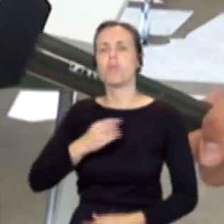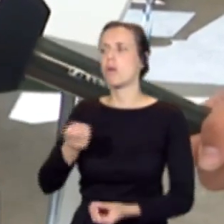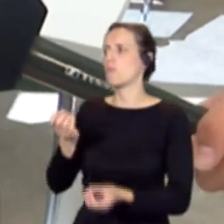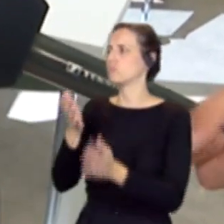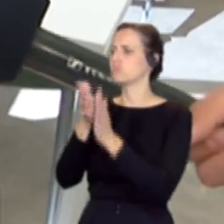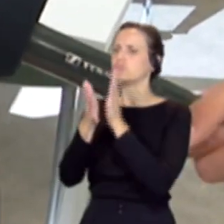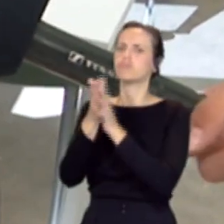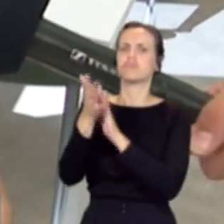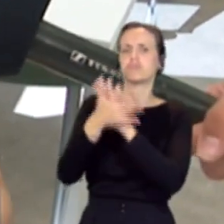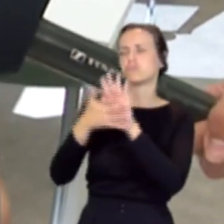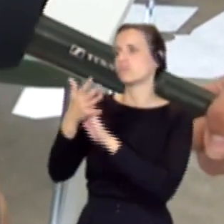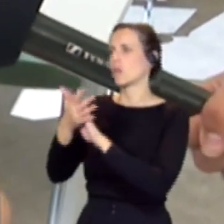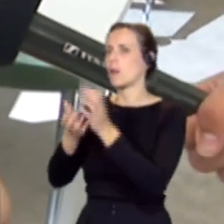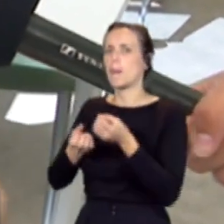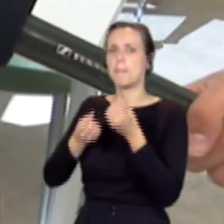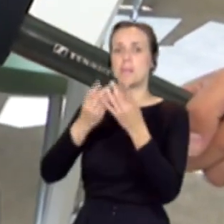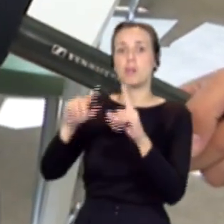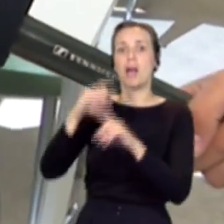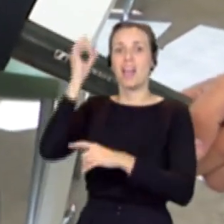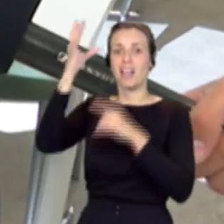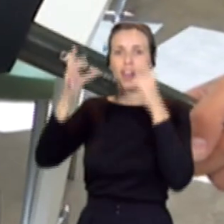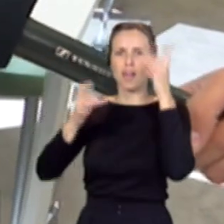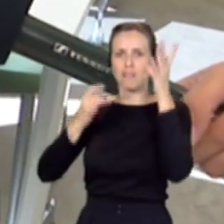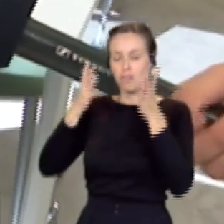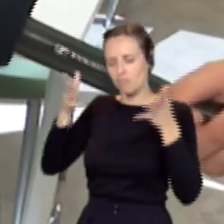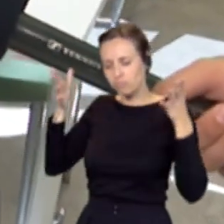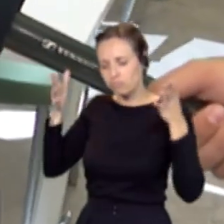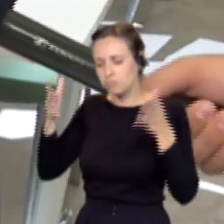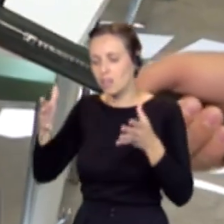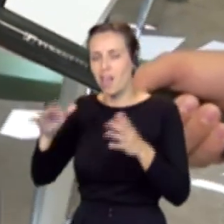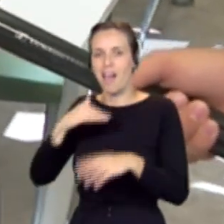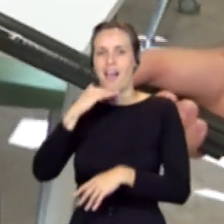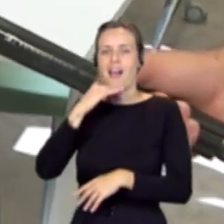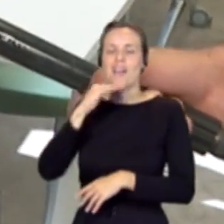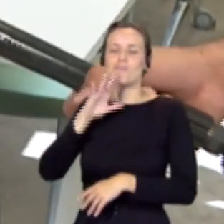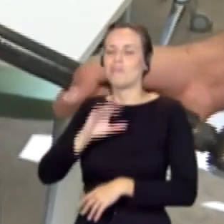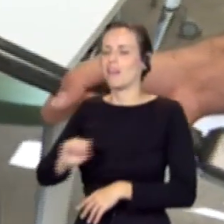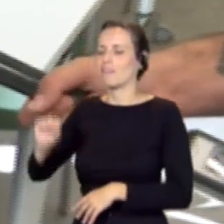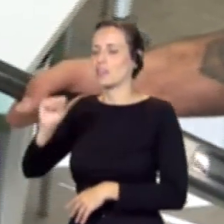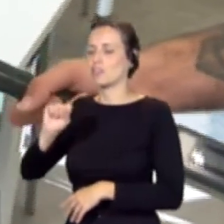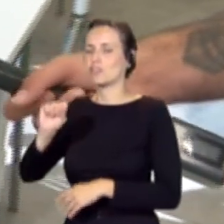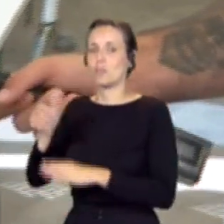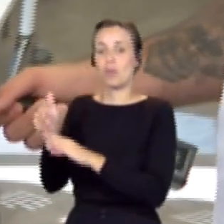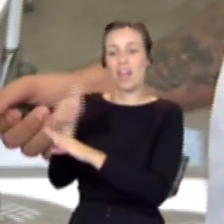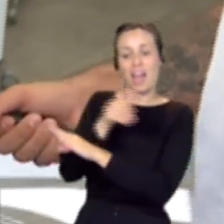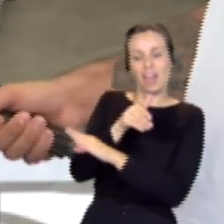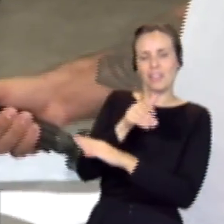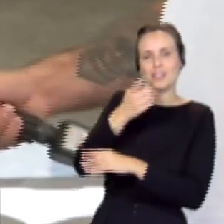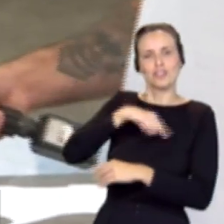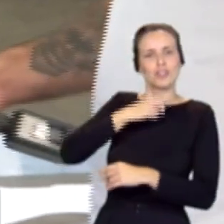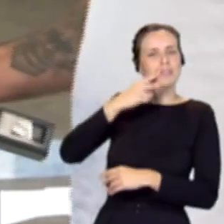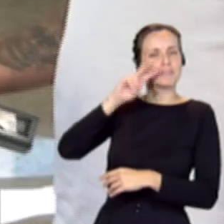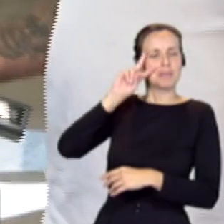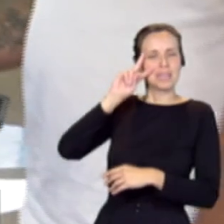creatividad y es como un oasis en todo ese caos que tenemos, pues físico y emocional, por nuestras propias experiencias.